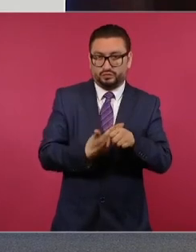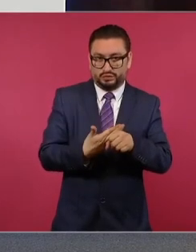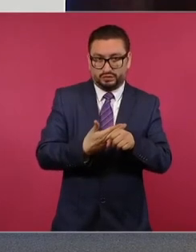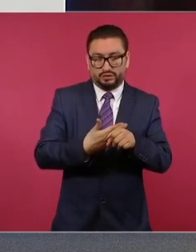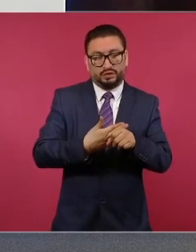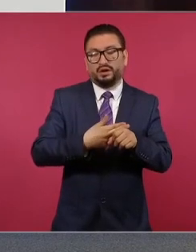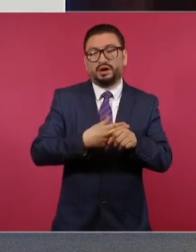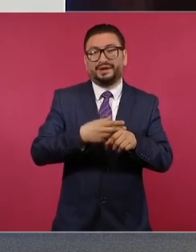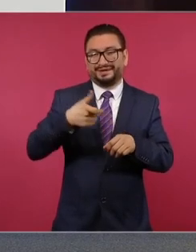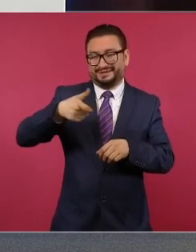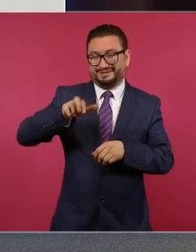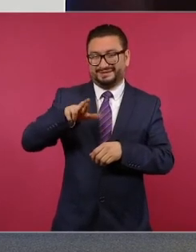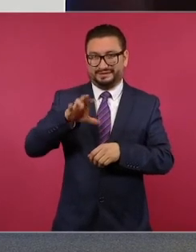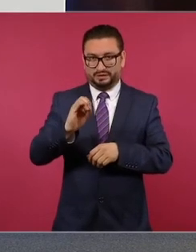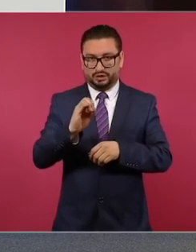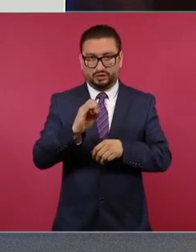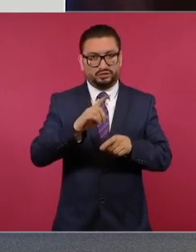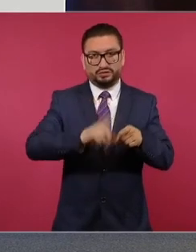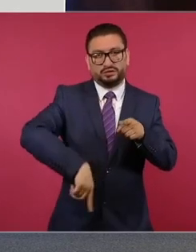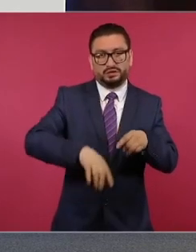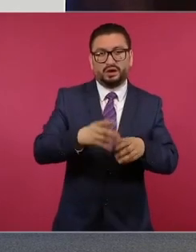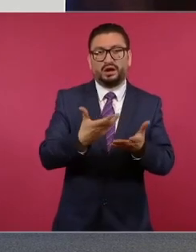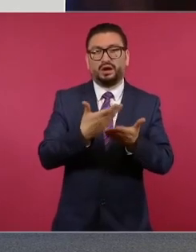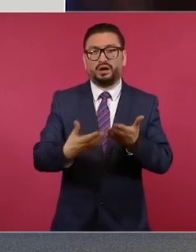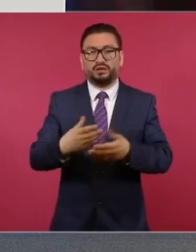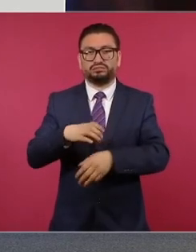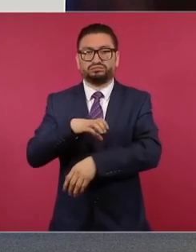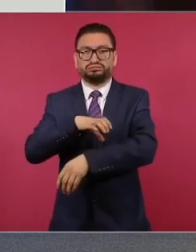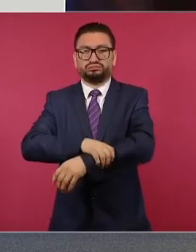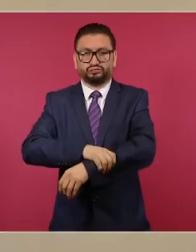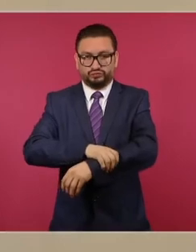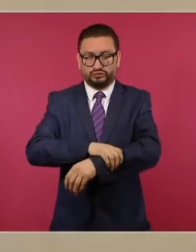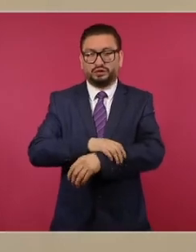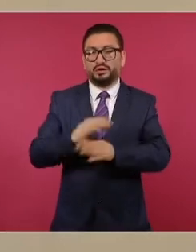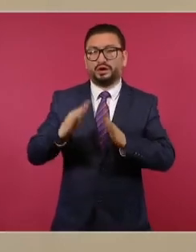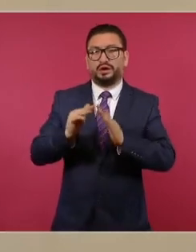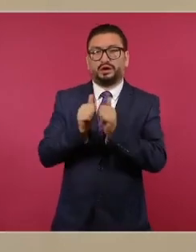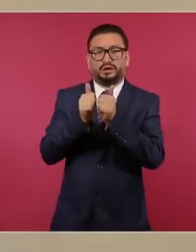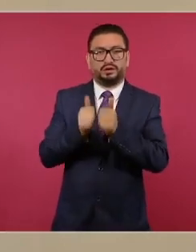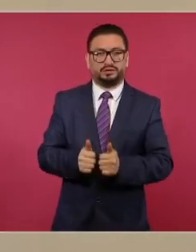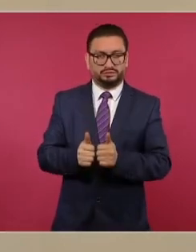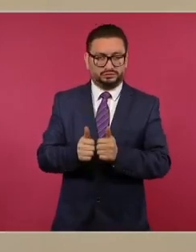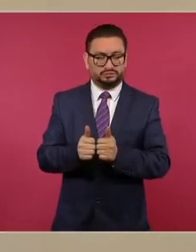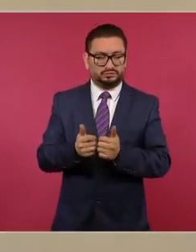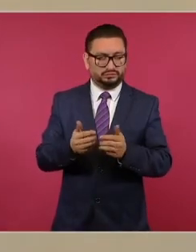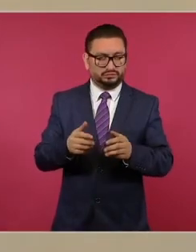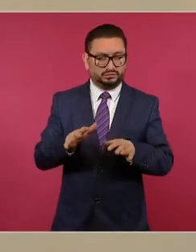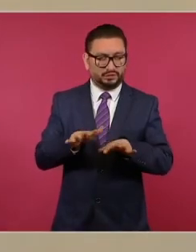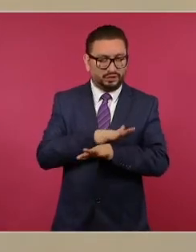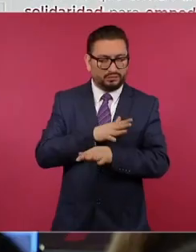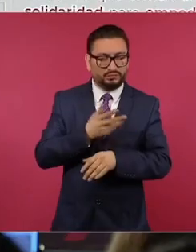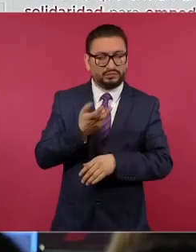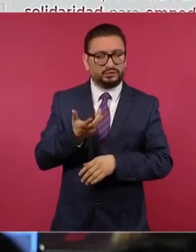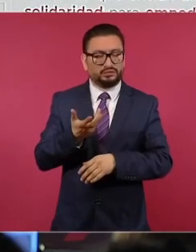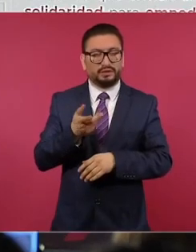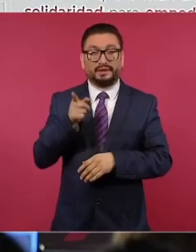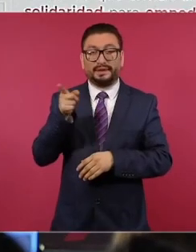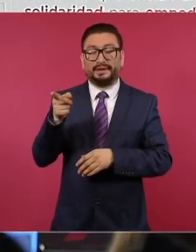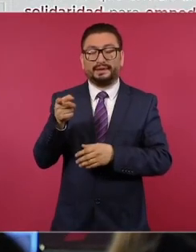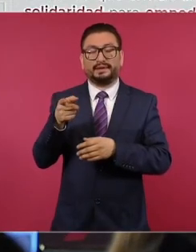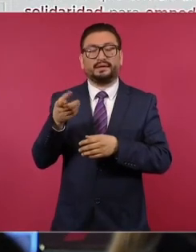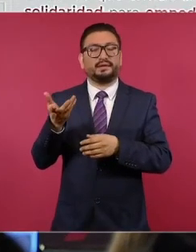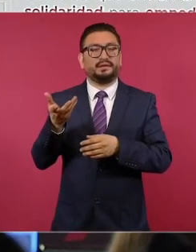Quintana Roo por brazalete electrónico y por arraigo domiciliario. Él emitió